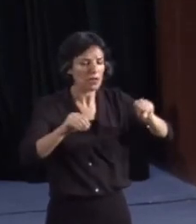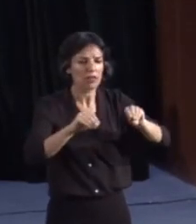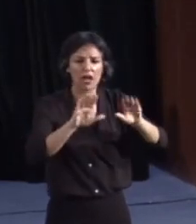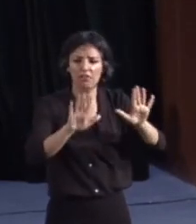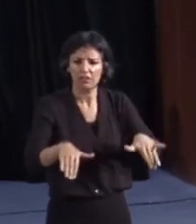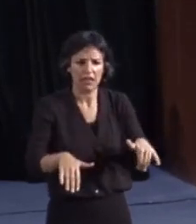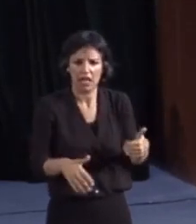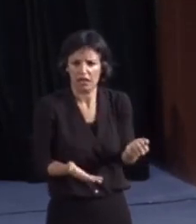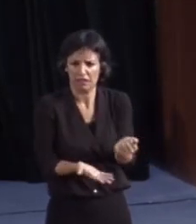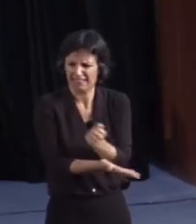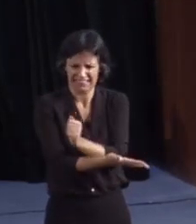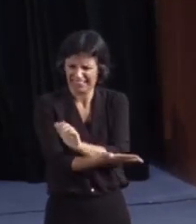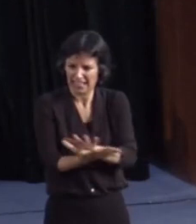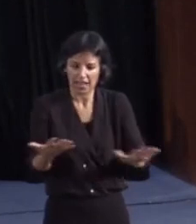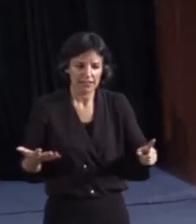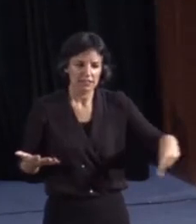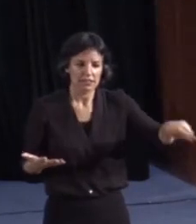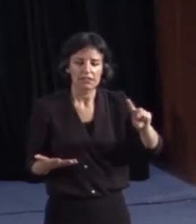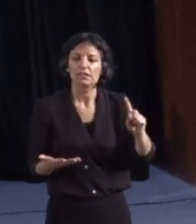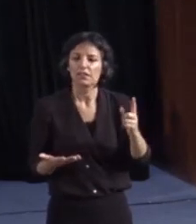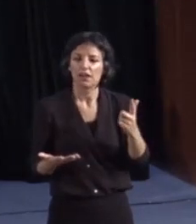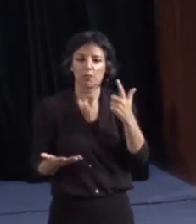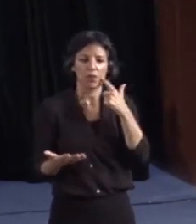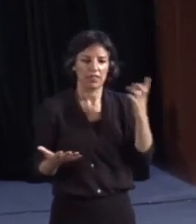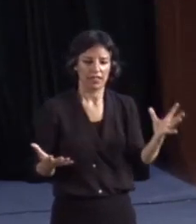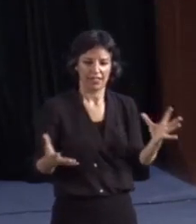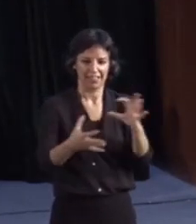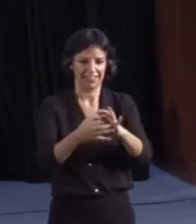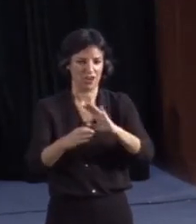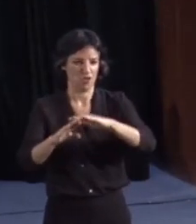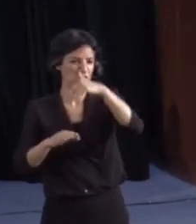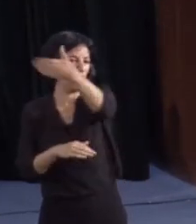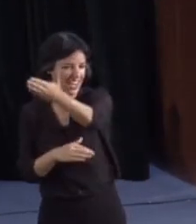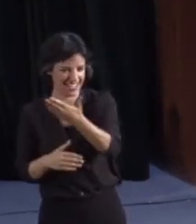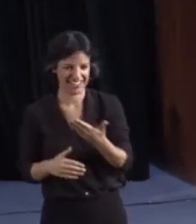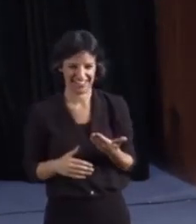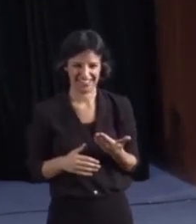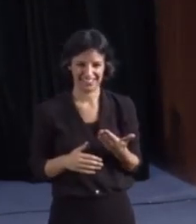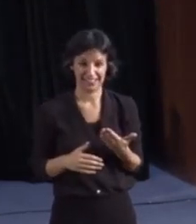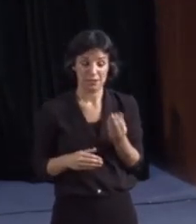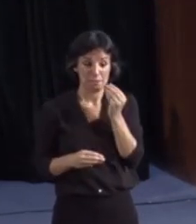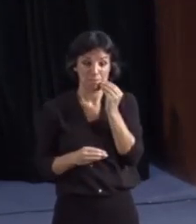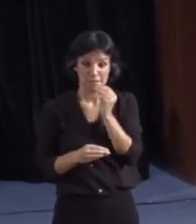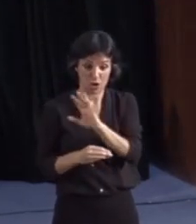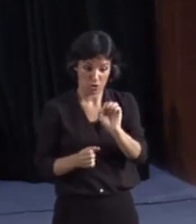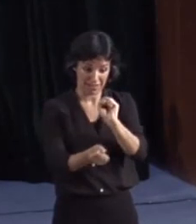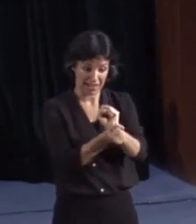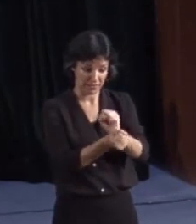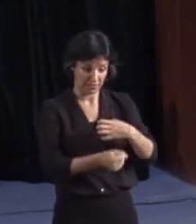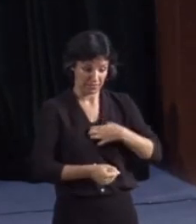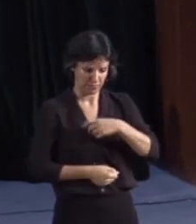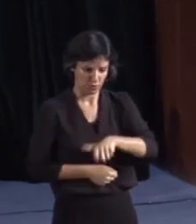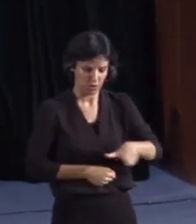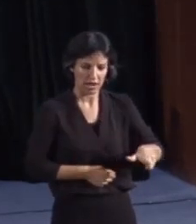gratuita y sin coste alguno, en un nexo con los agentes externos. Son el mejor medio para que el sordo